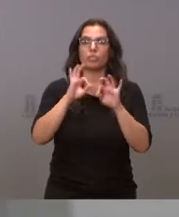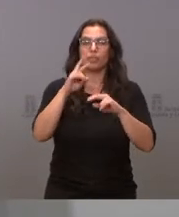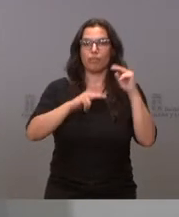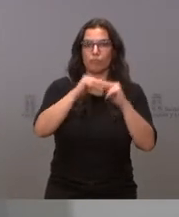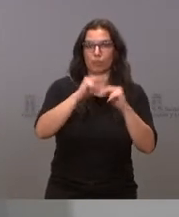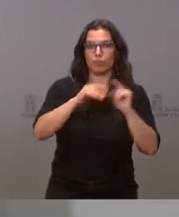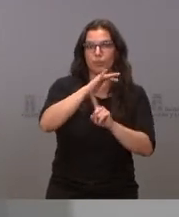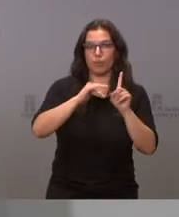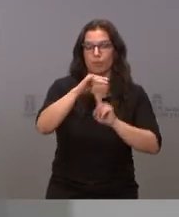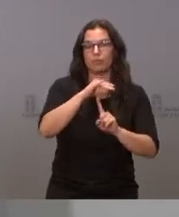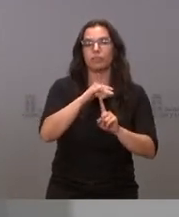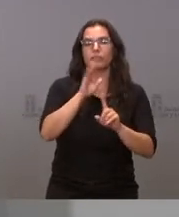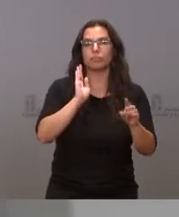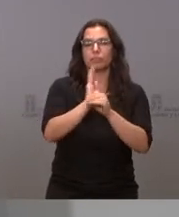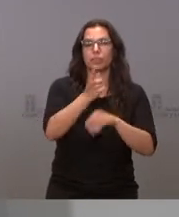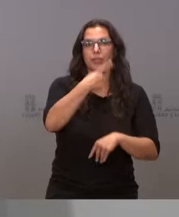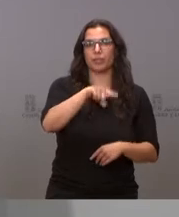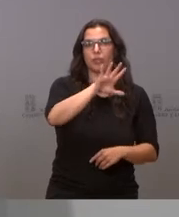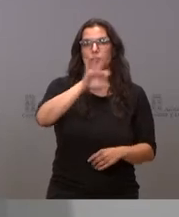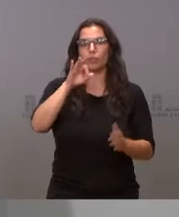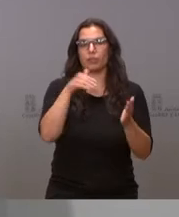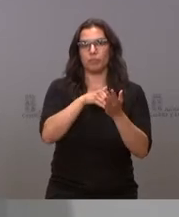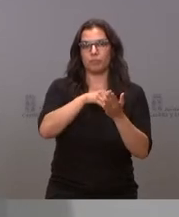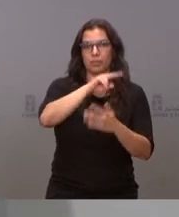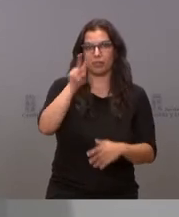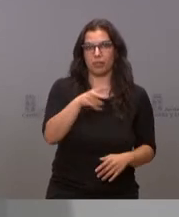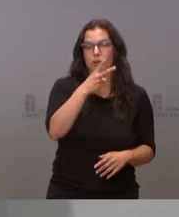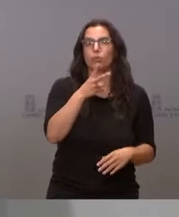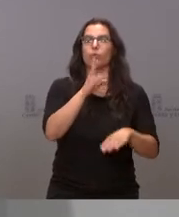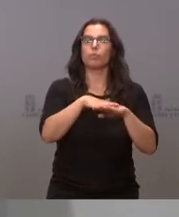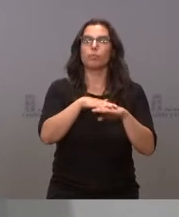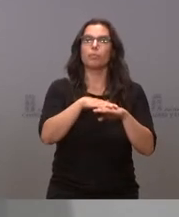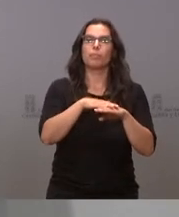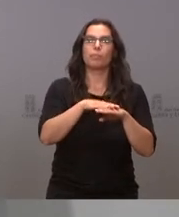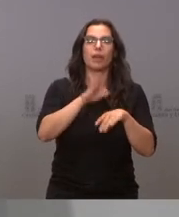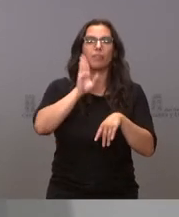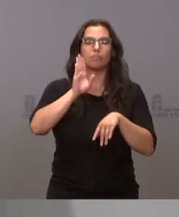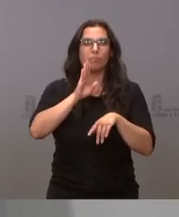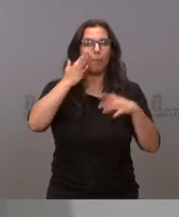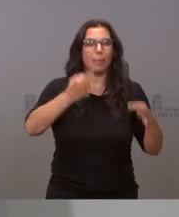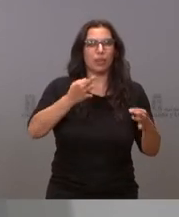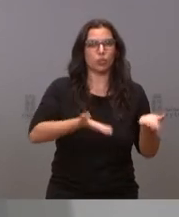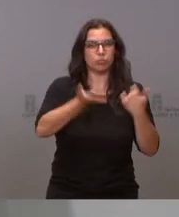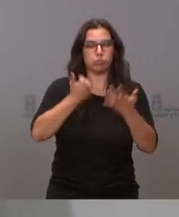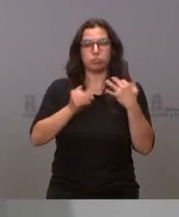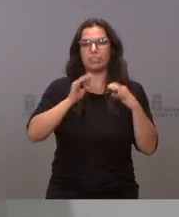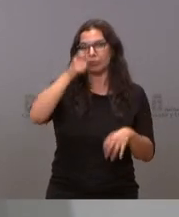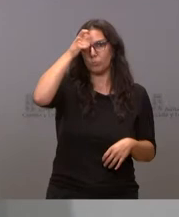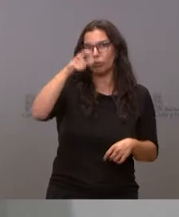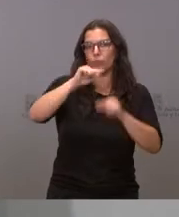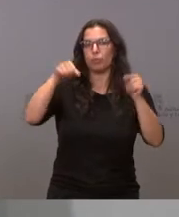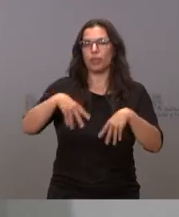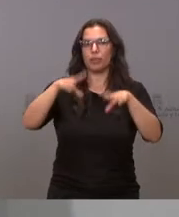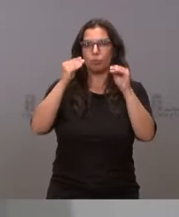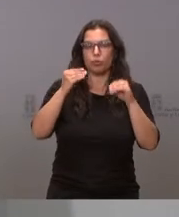y Medio Ambiente destina 150.000 euros para la retirada de residuos peligrosos en la localidad burgalesa